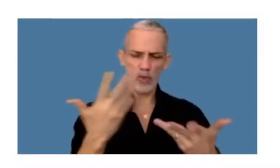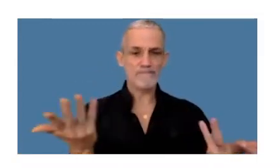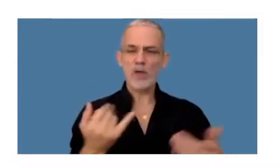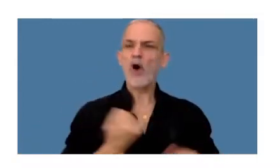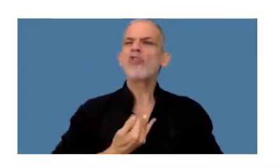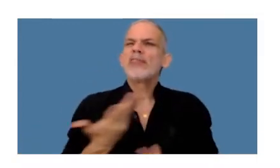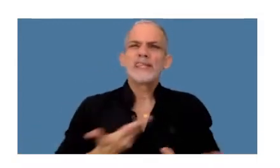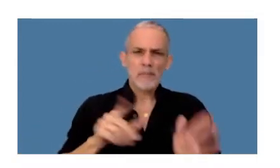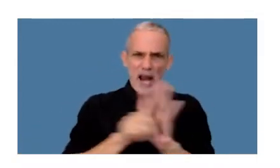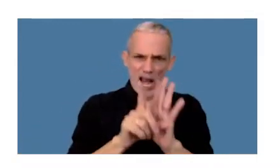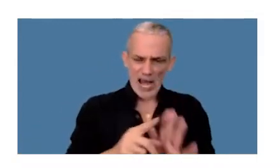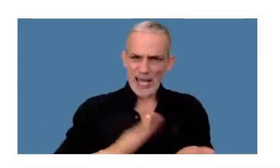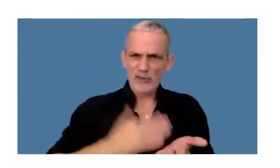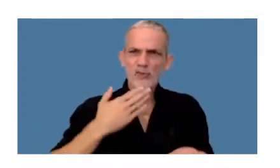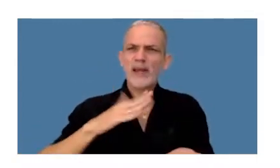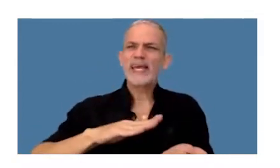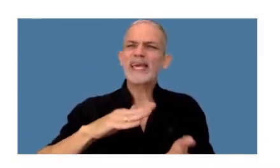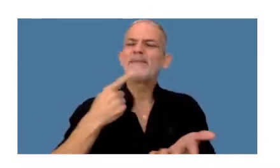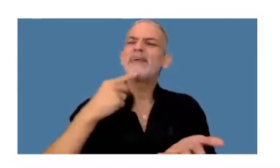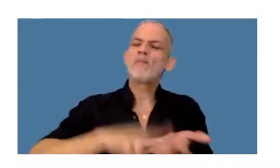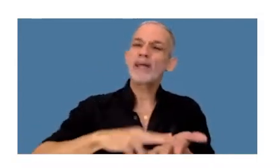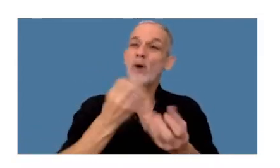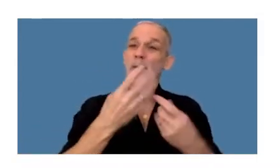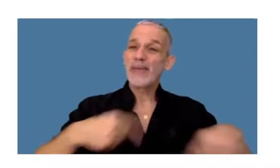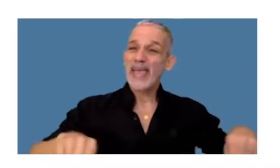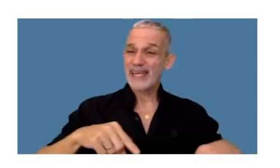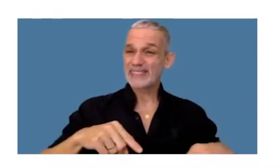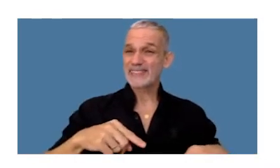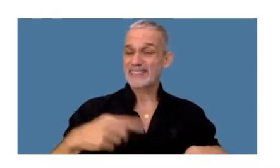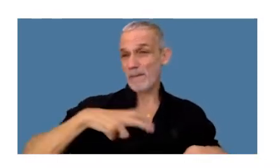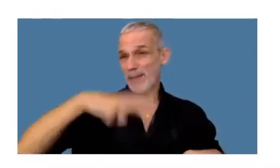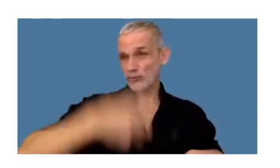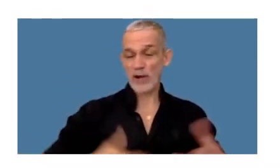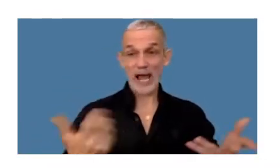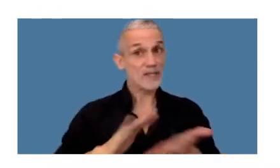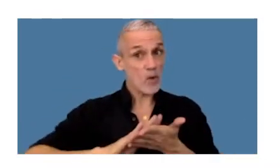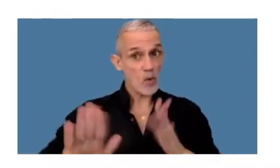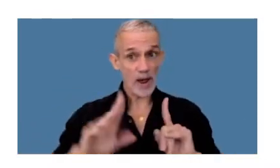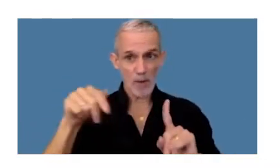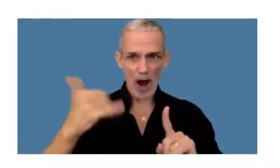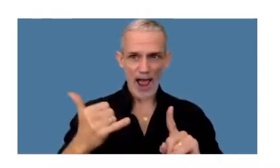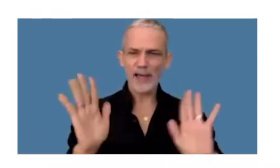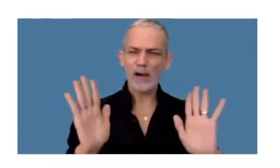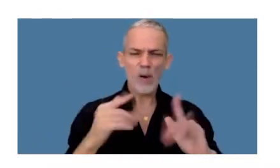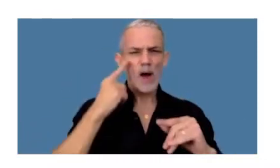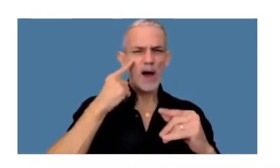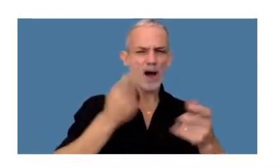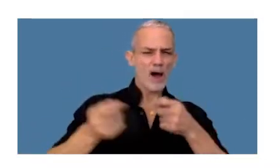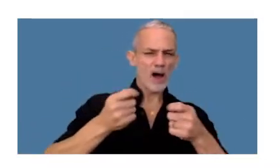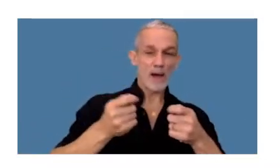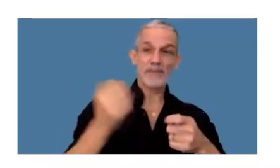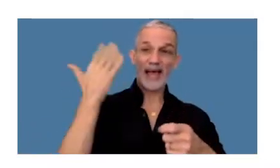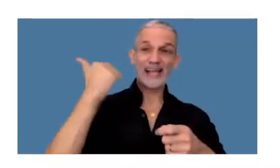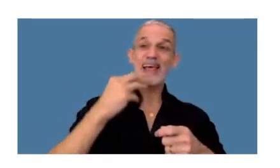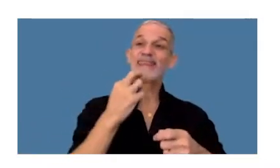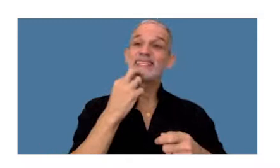criptomonedas para la ley de impuestos sobre bienes personales en este tema una novedad tras cierta especulación el pasado